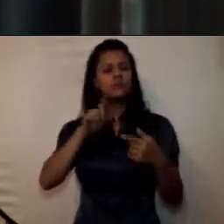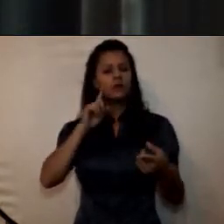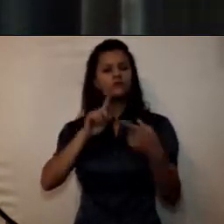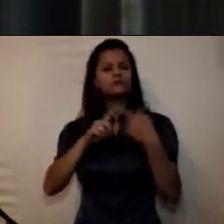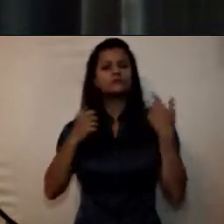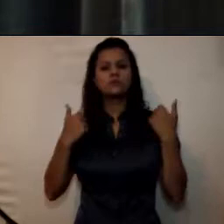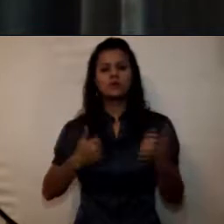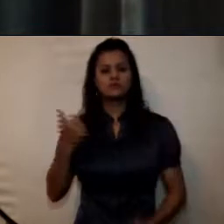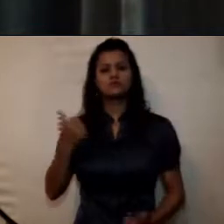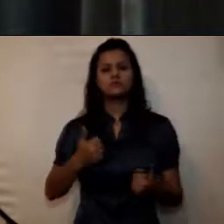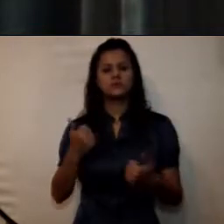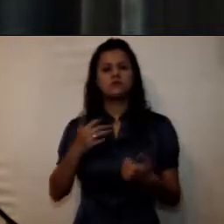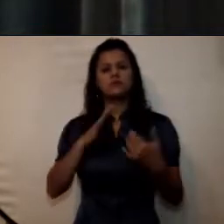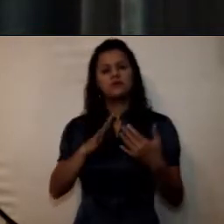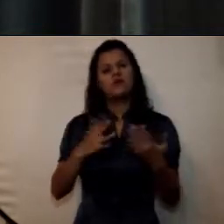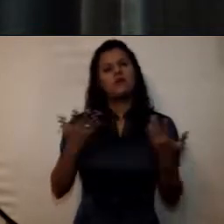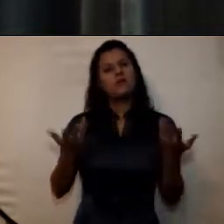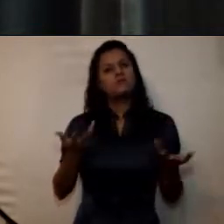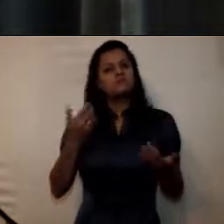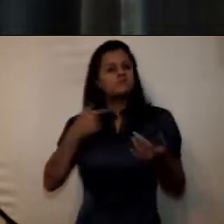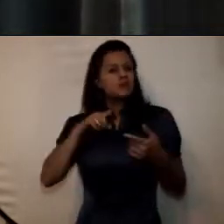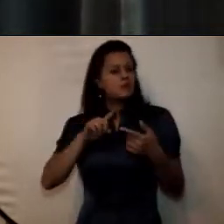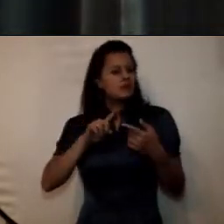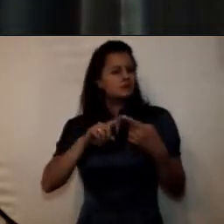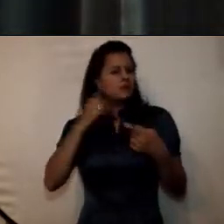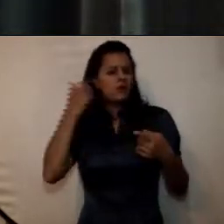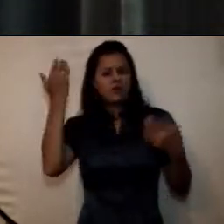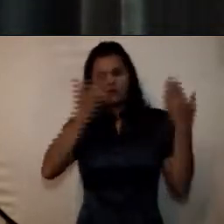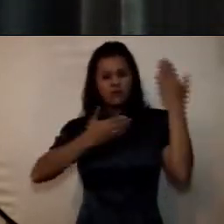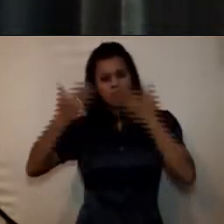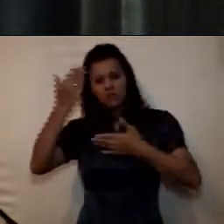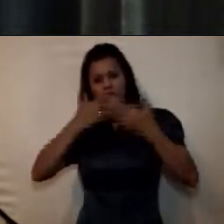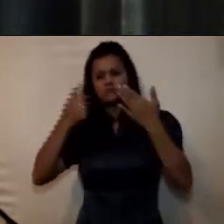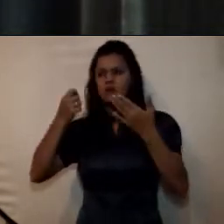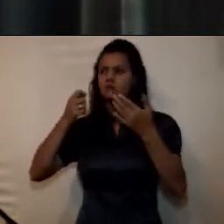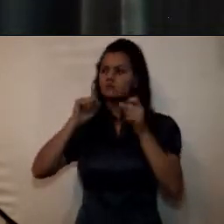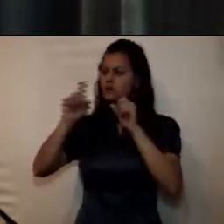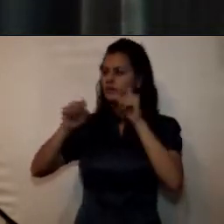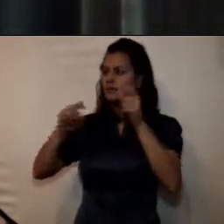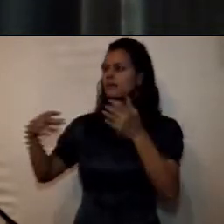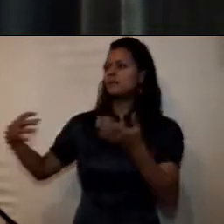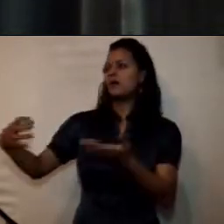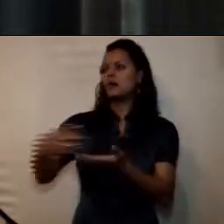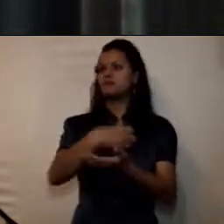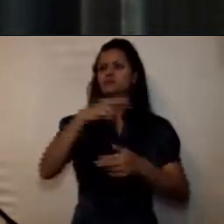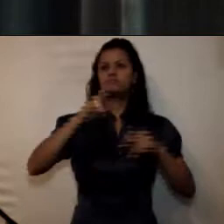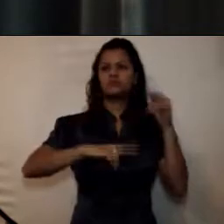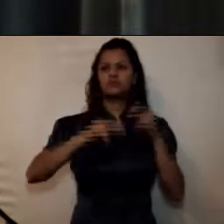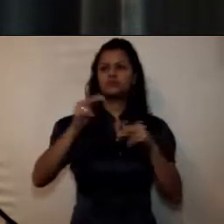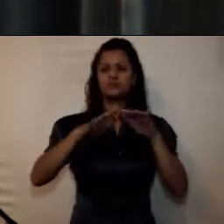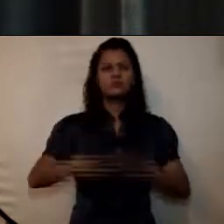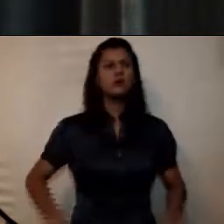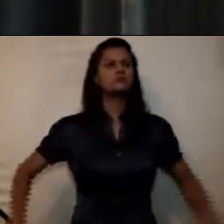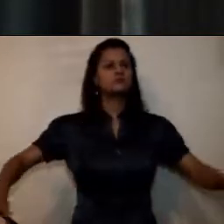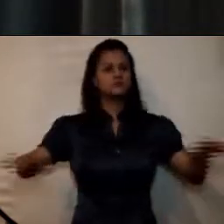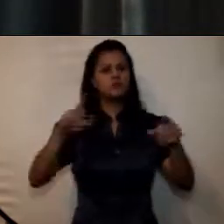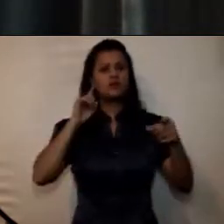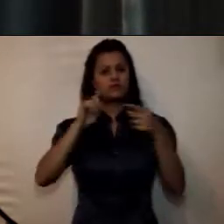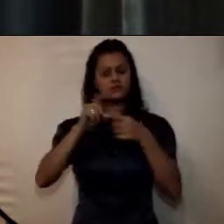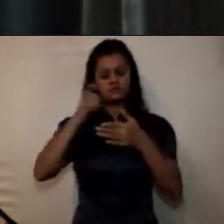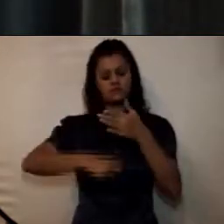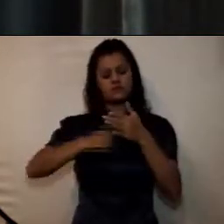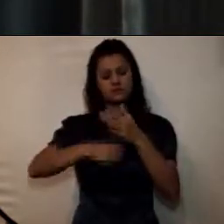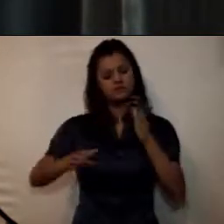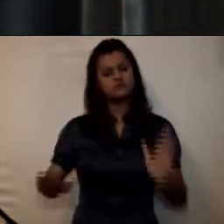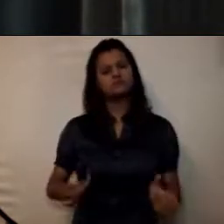modalidad de simulación y recopilación de datos la construcción de un escenario apuesta para la actualización de nuestro plan de desarrollo